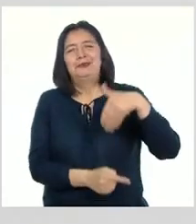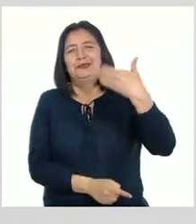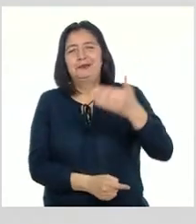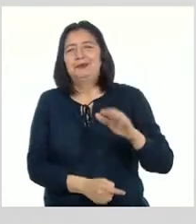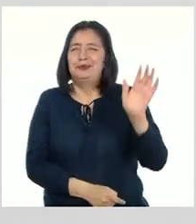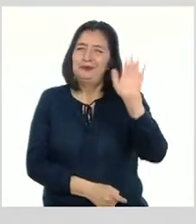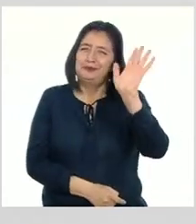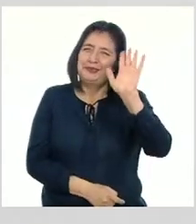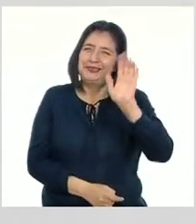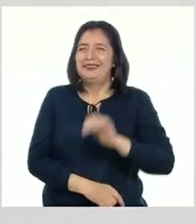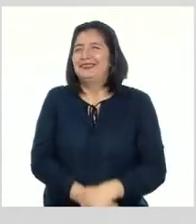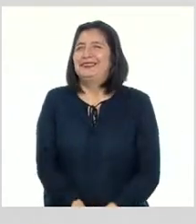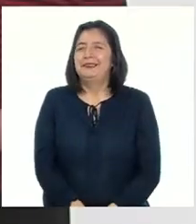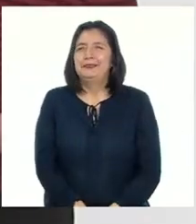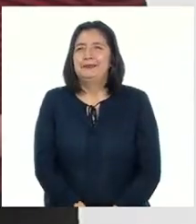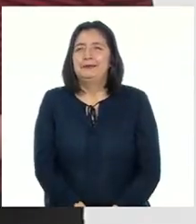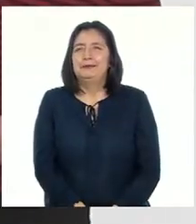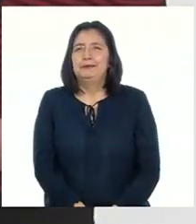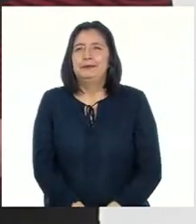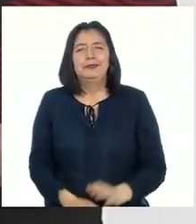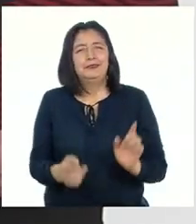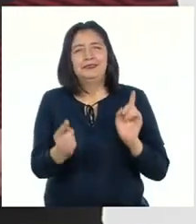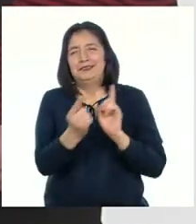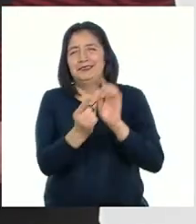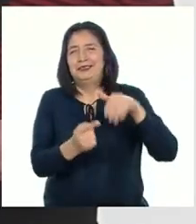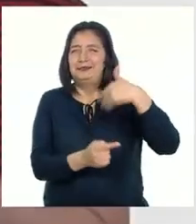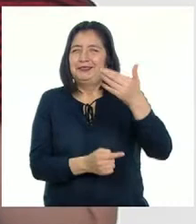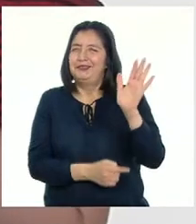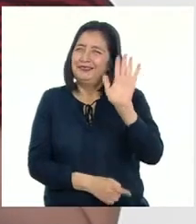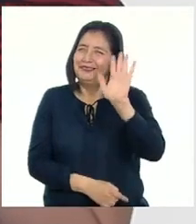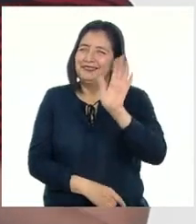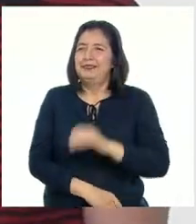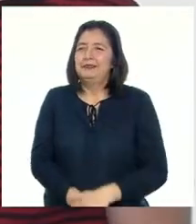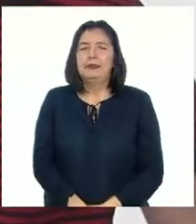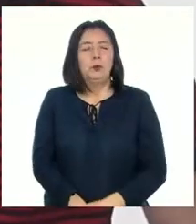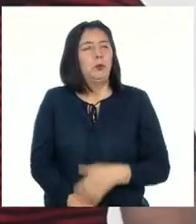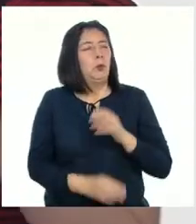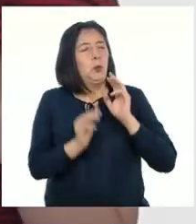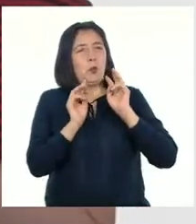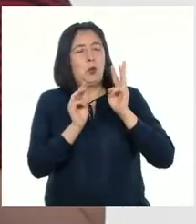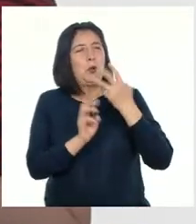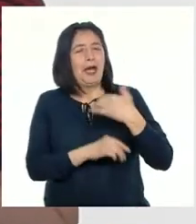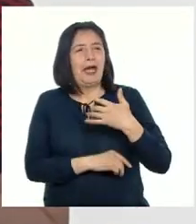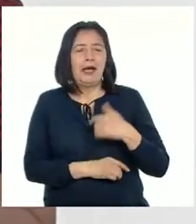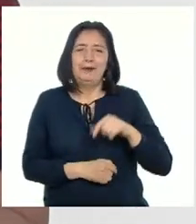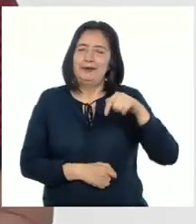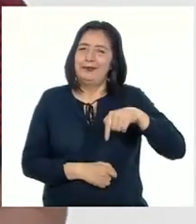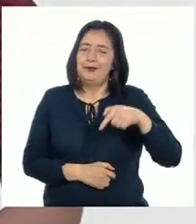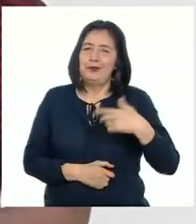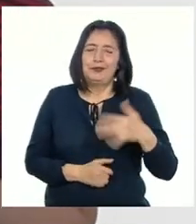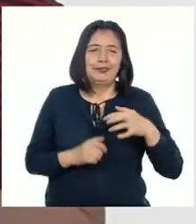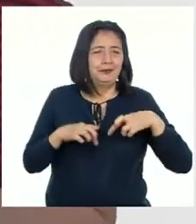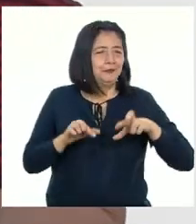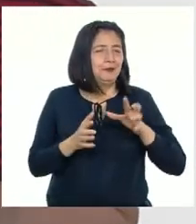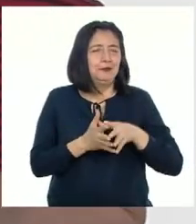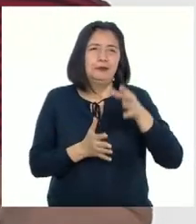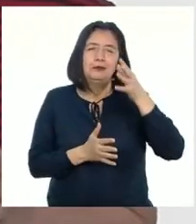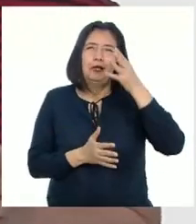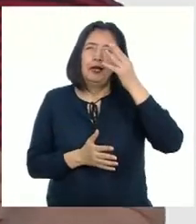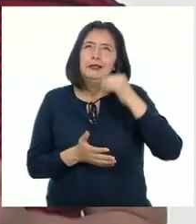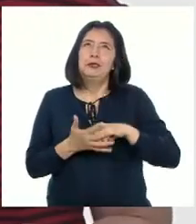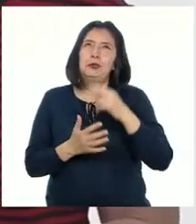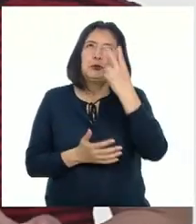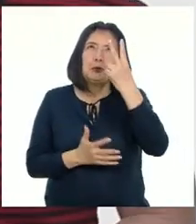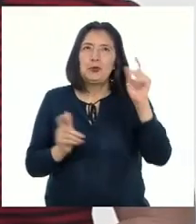Nos vemos pronto Hasta pronto ¡Wow! Esta actividad nos ha permitido conocer dos